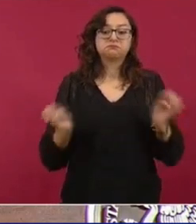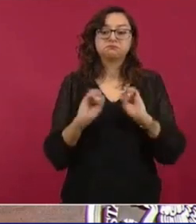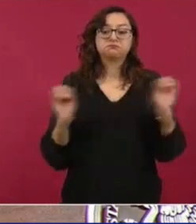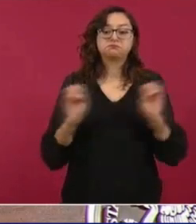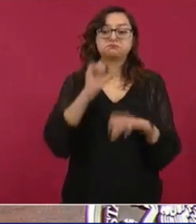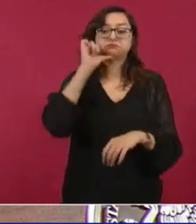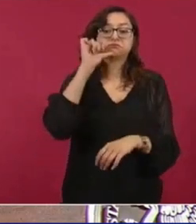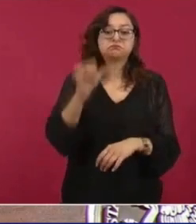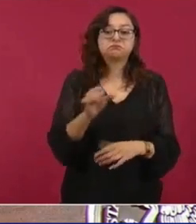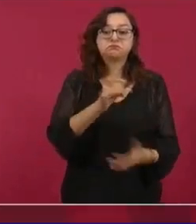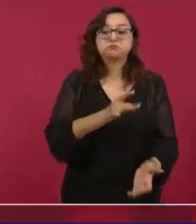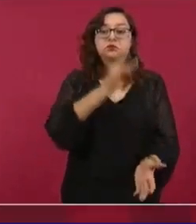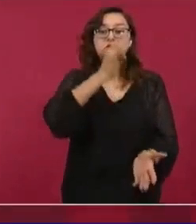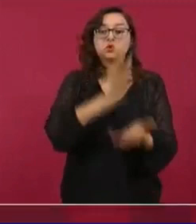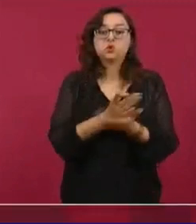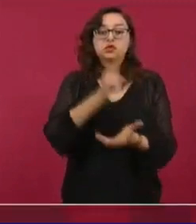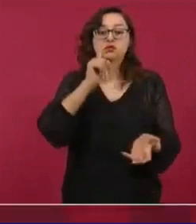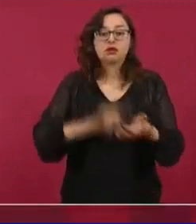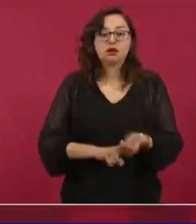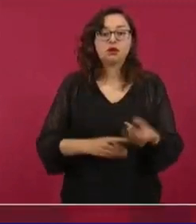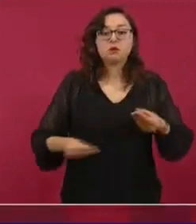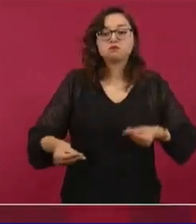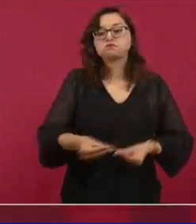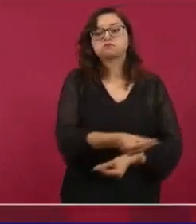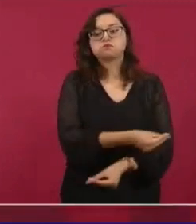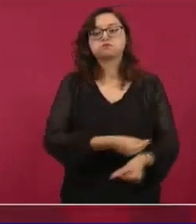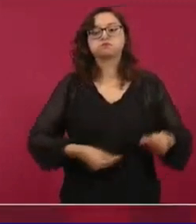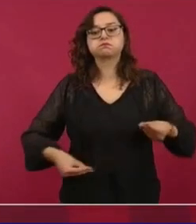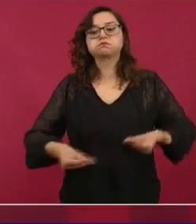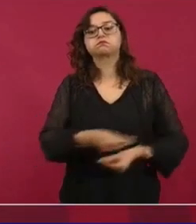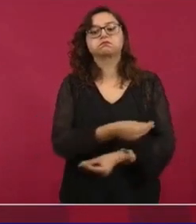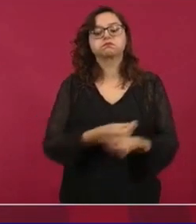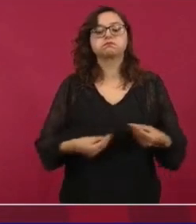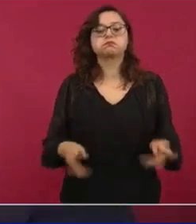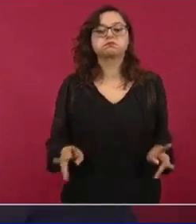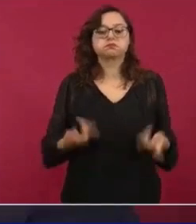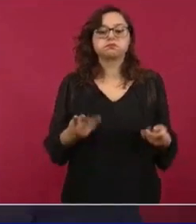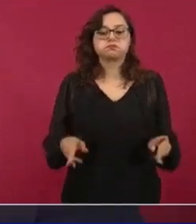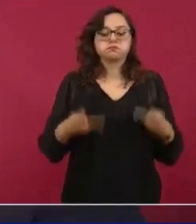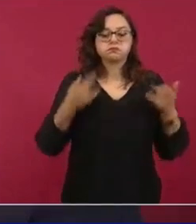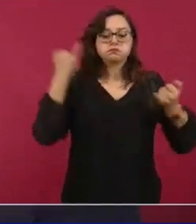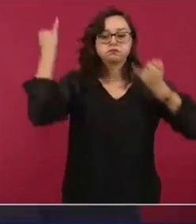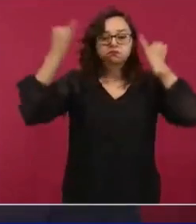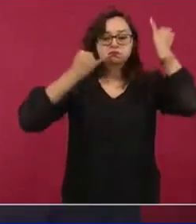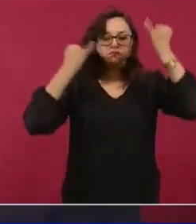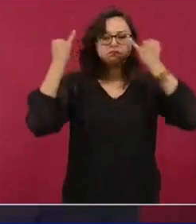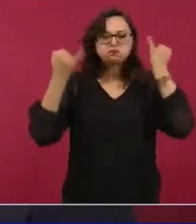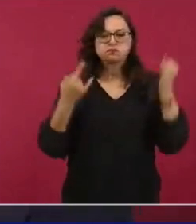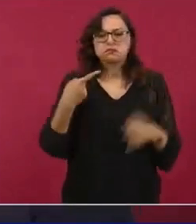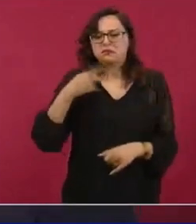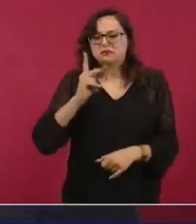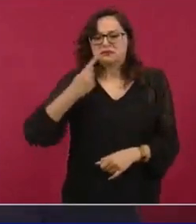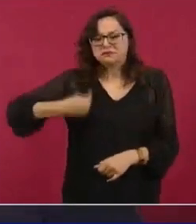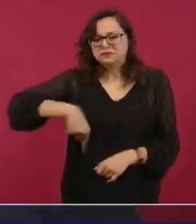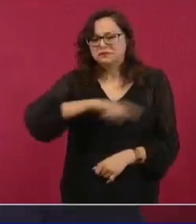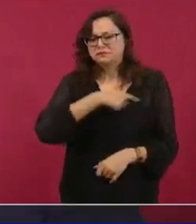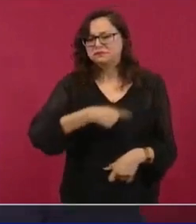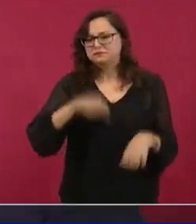especulación, pero no nos metemos en eso.